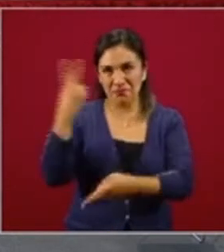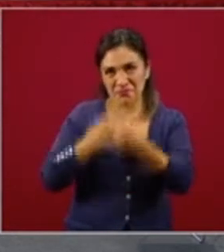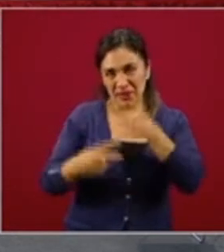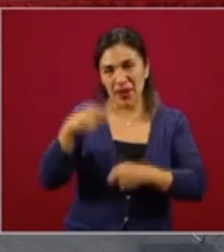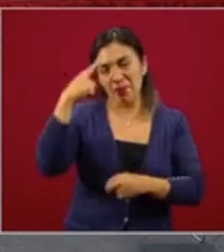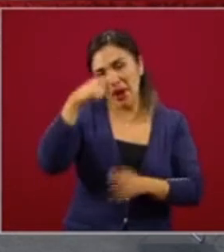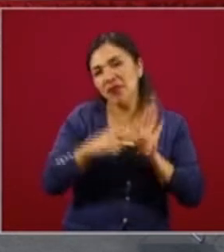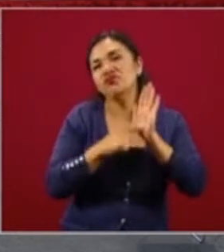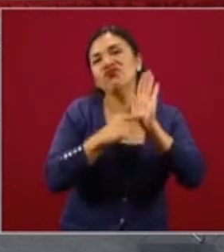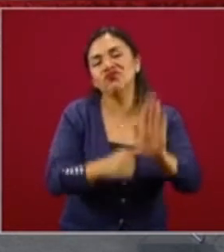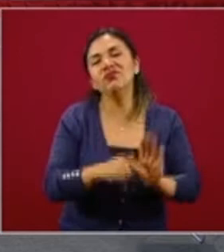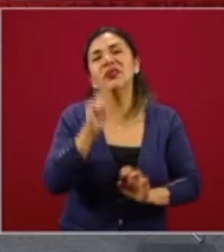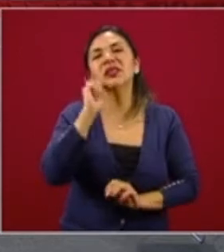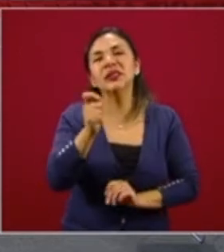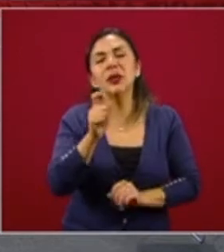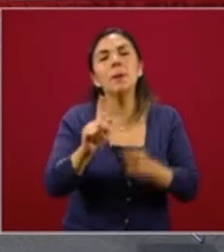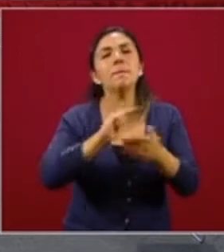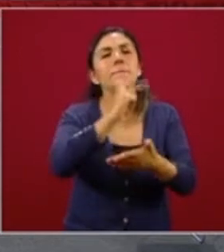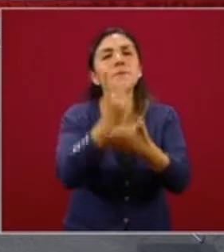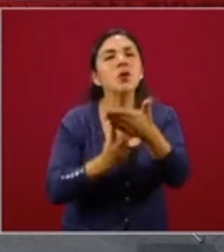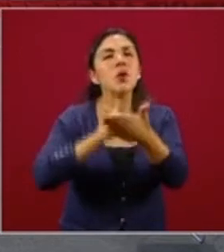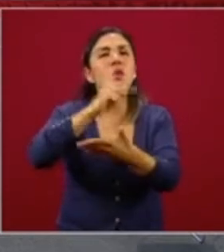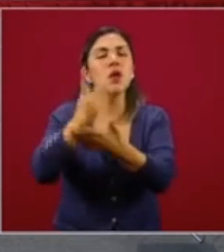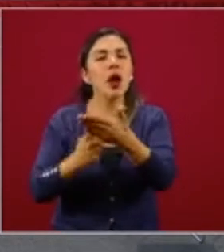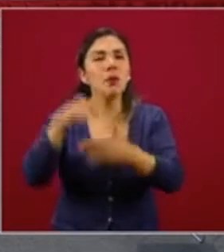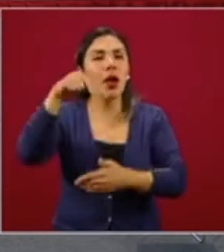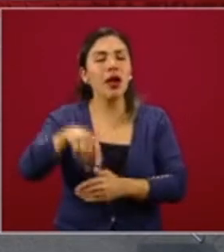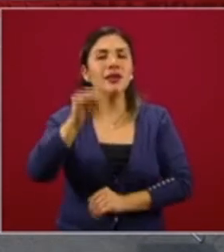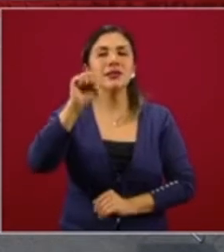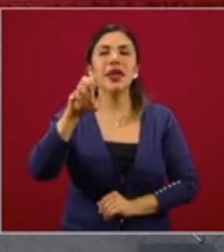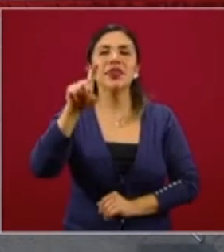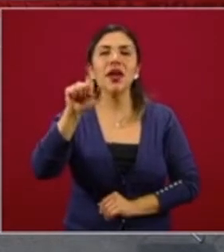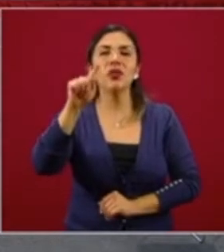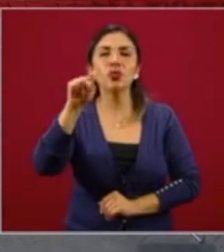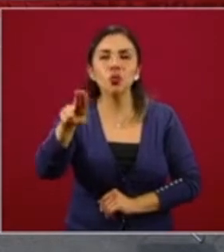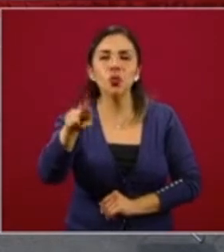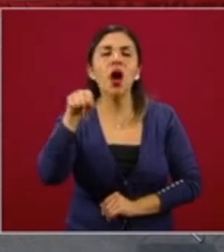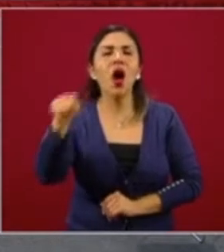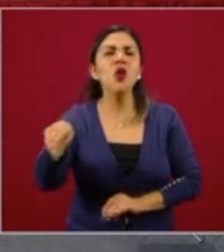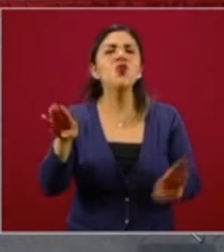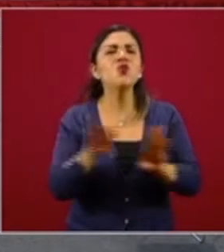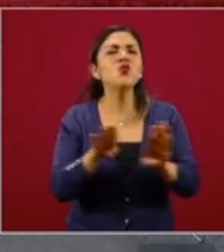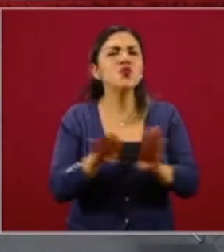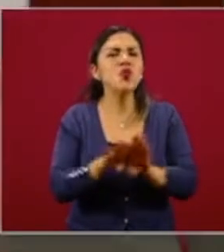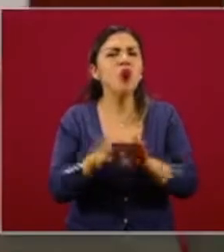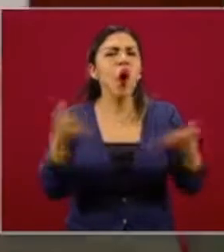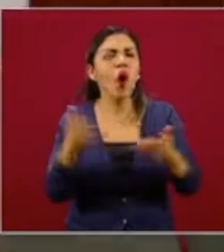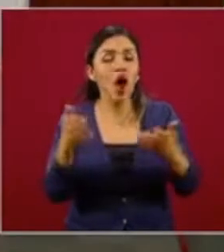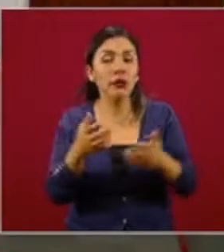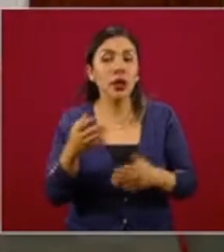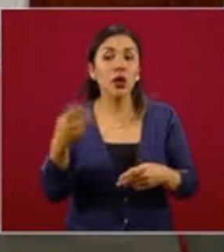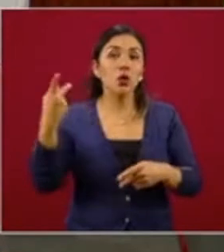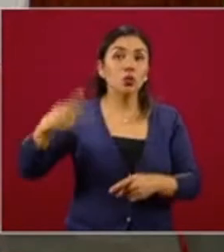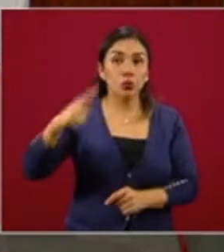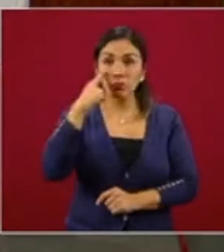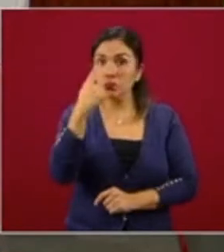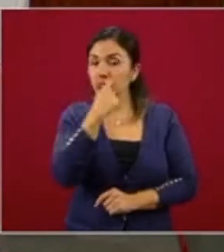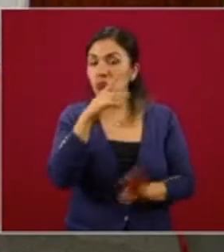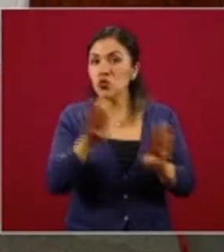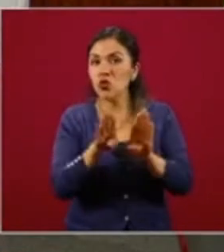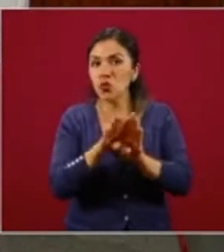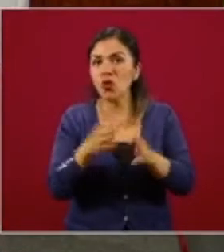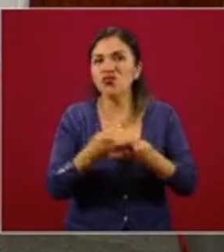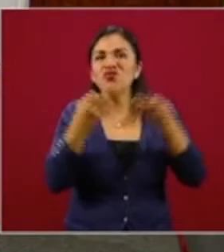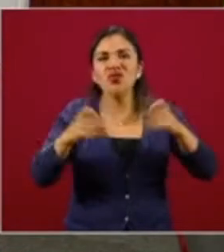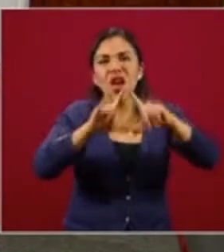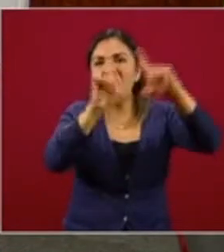presentándonos los programas que tiene Sedatu y cómo se va desde la perspectiva que ellos tienen de